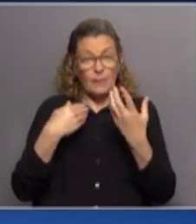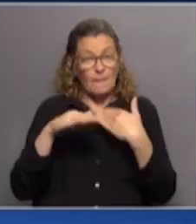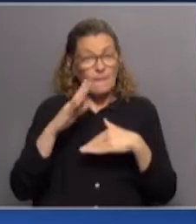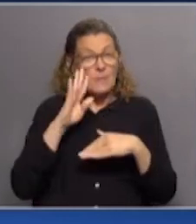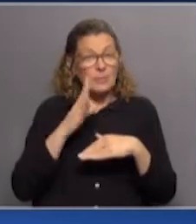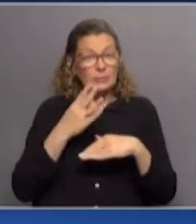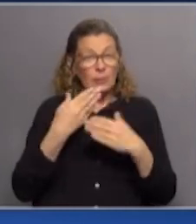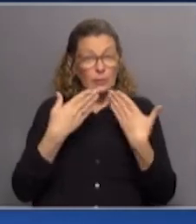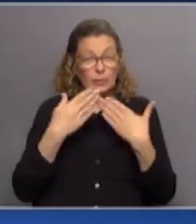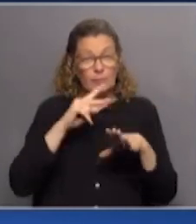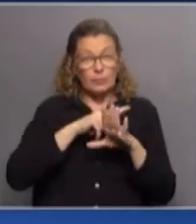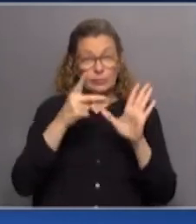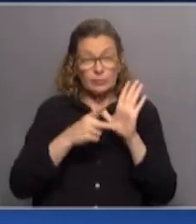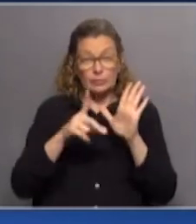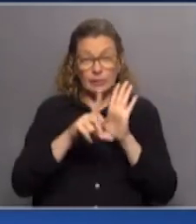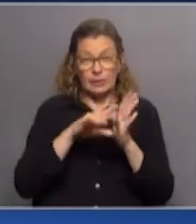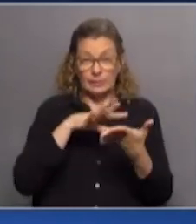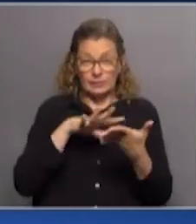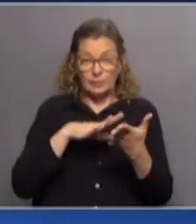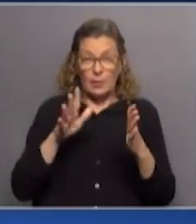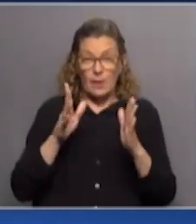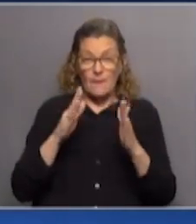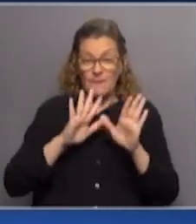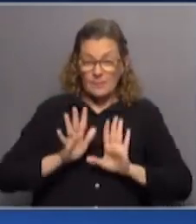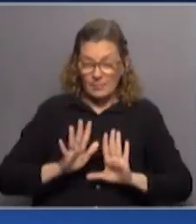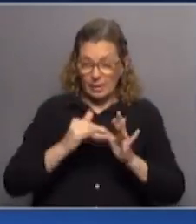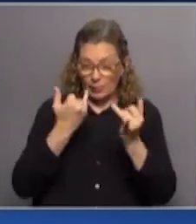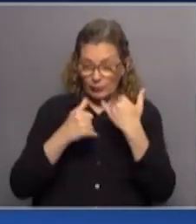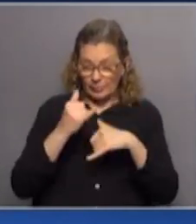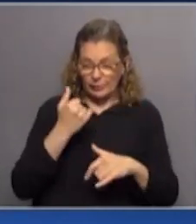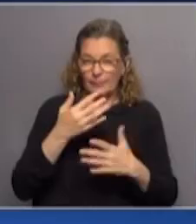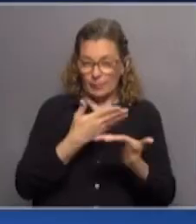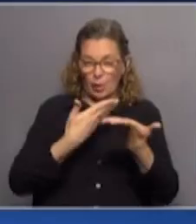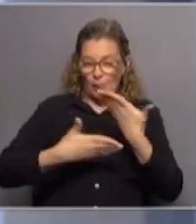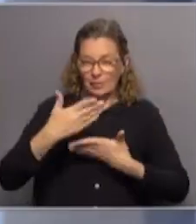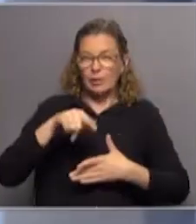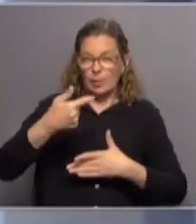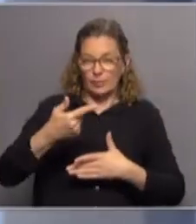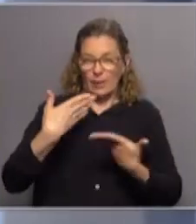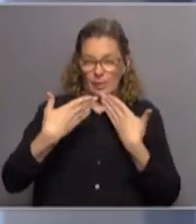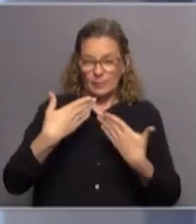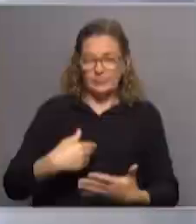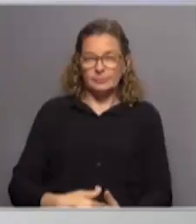un poco de qué va este proyecto de ley. Lo leímos y preparamos un informe para que lo puedan ver. Vamos a compartirlo y después seguimos.